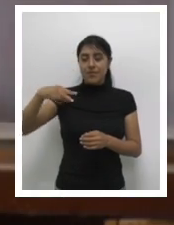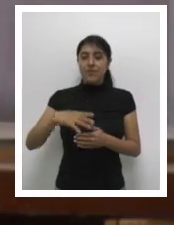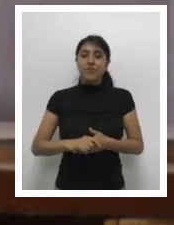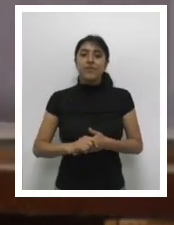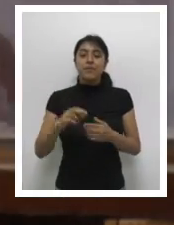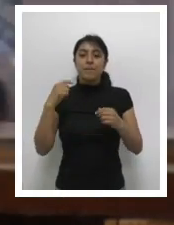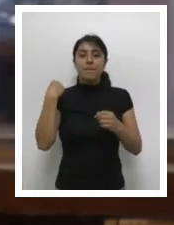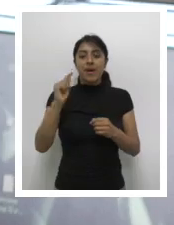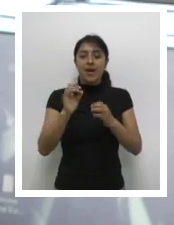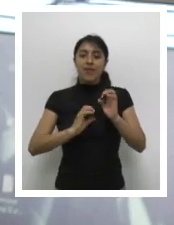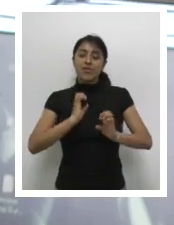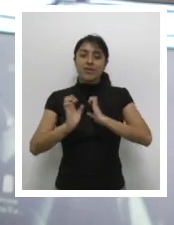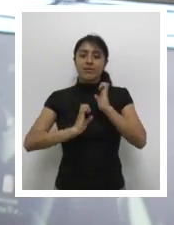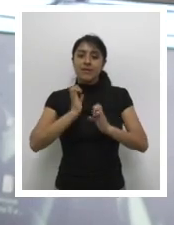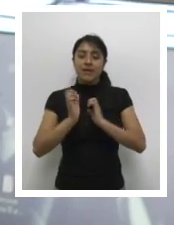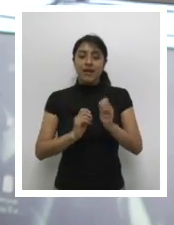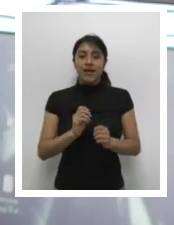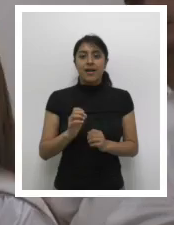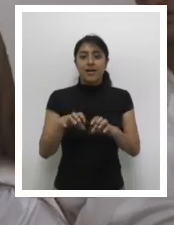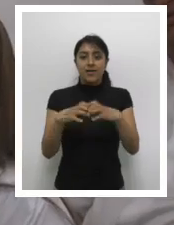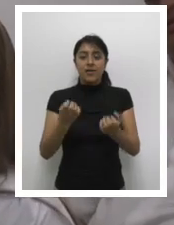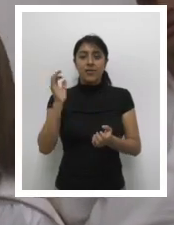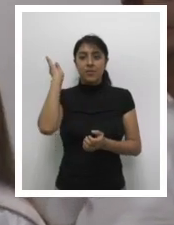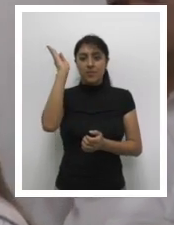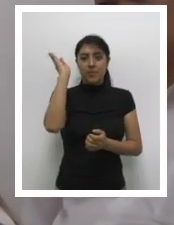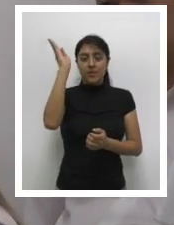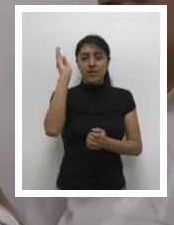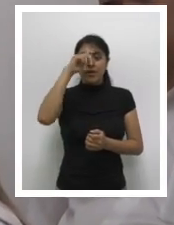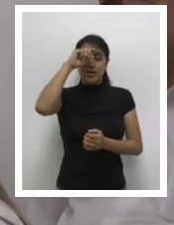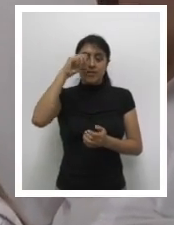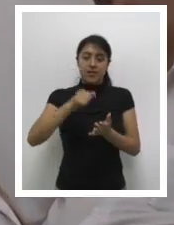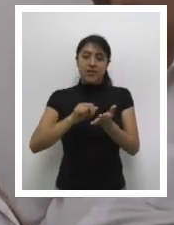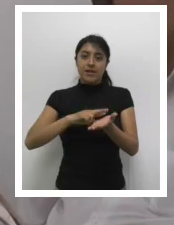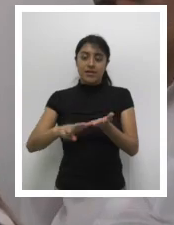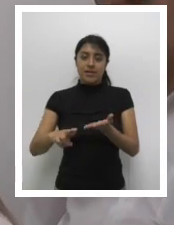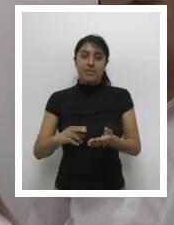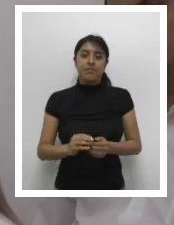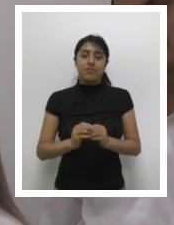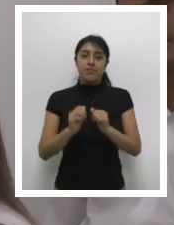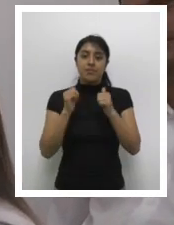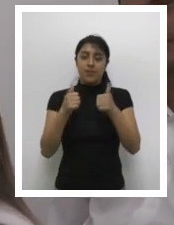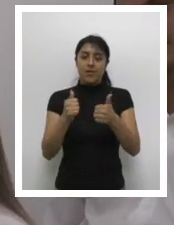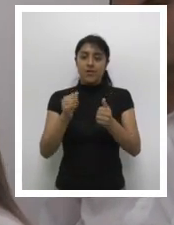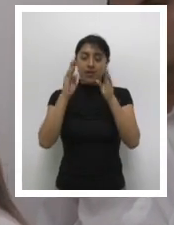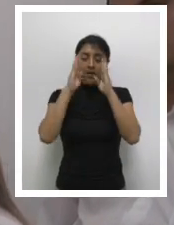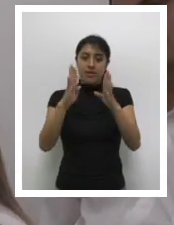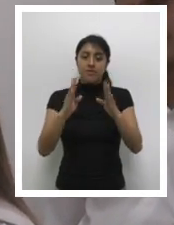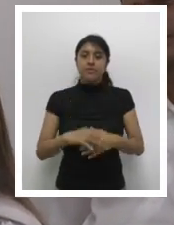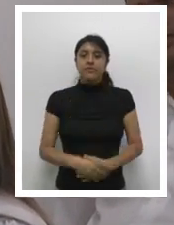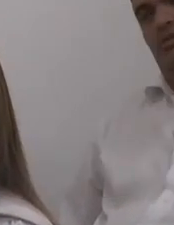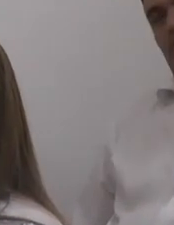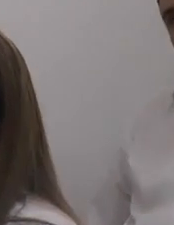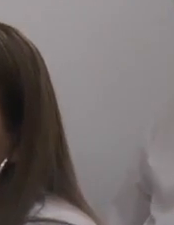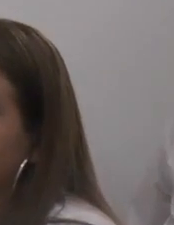y cómo cumplen sus objetivos al dotar de herramientas y mejorar las competencias de los trabajadores.